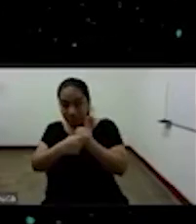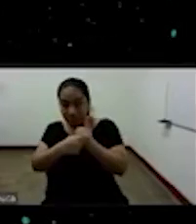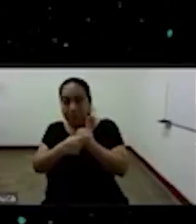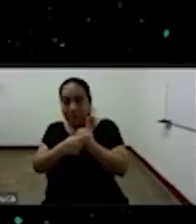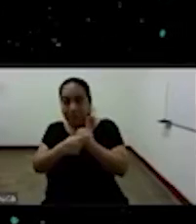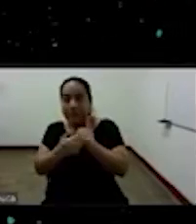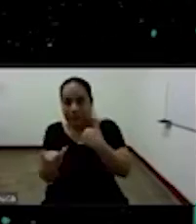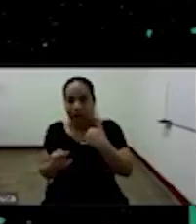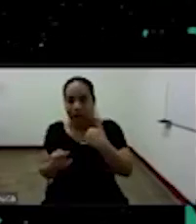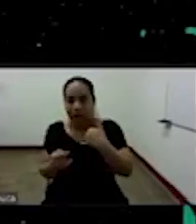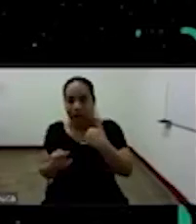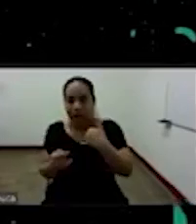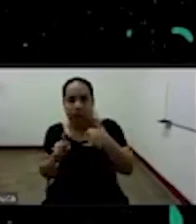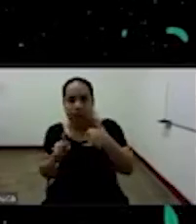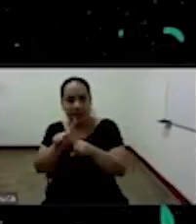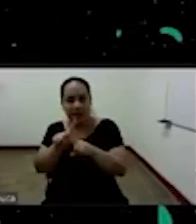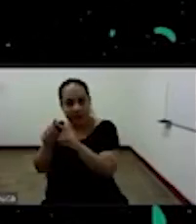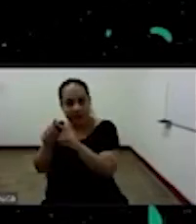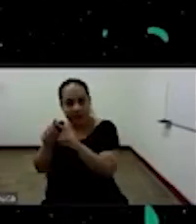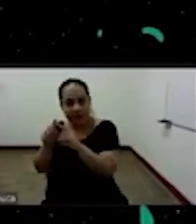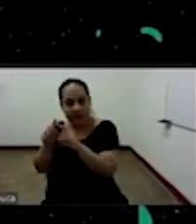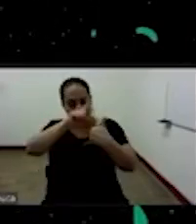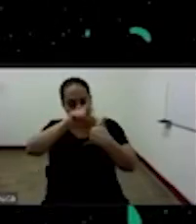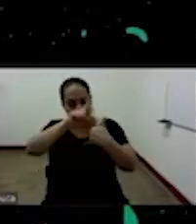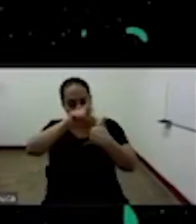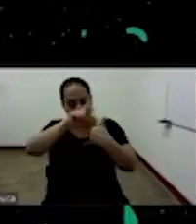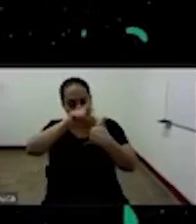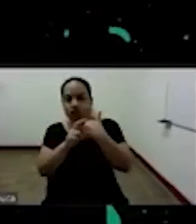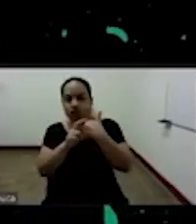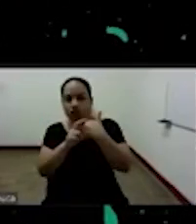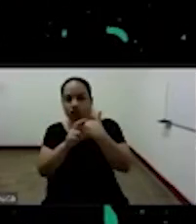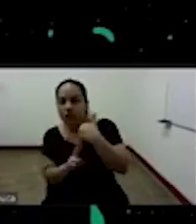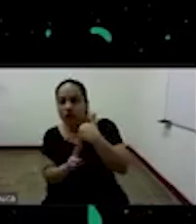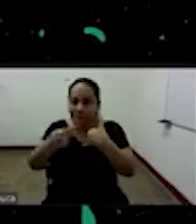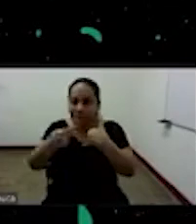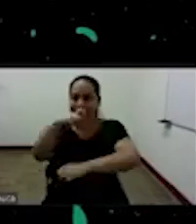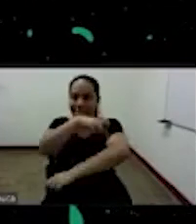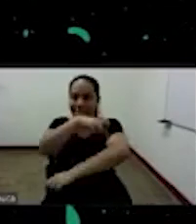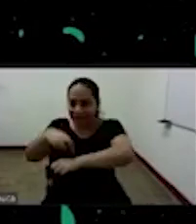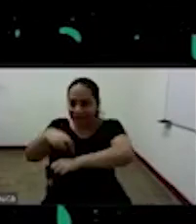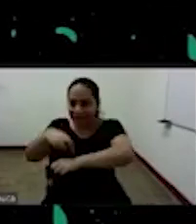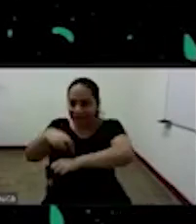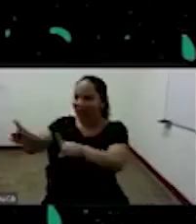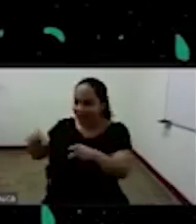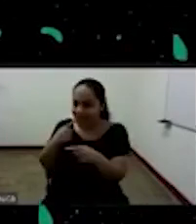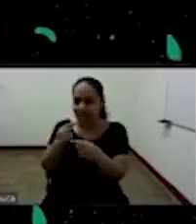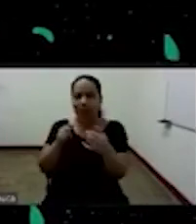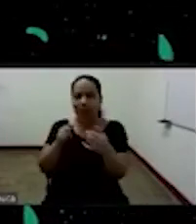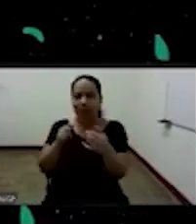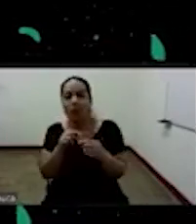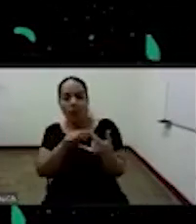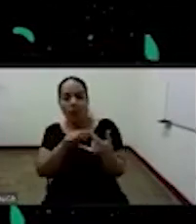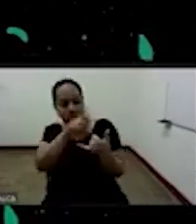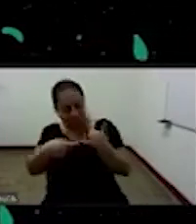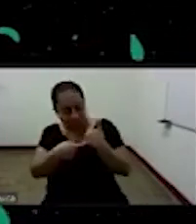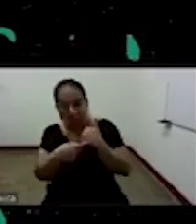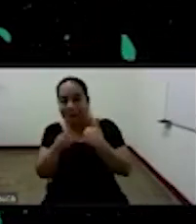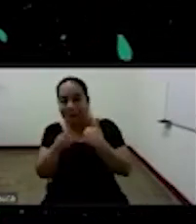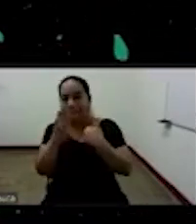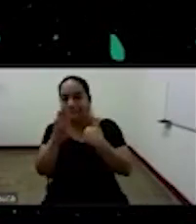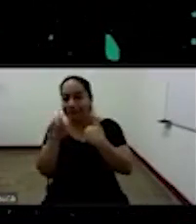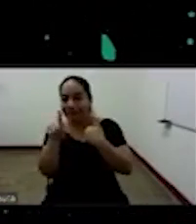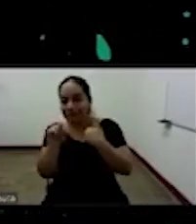instrumentos si nos vamos para el Sur para el Patia también y si nos vamos para San Basilio es otra forma ¿no?